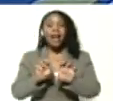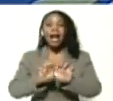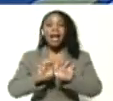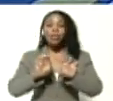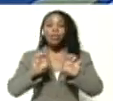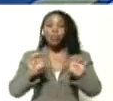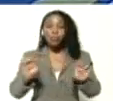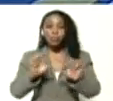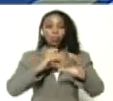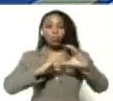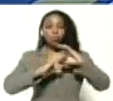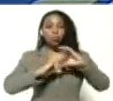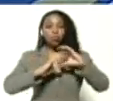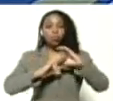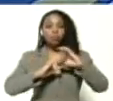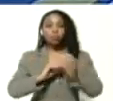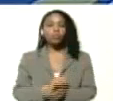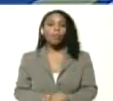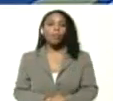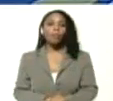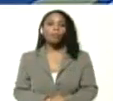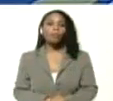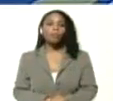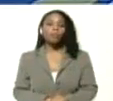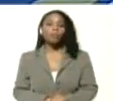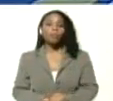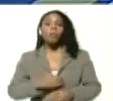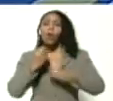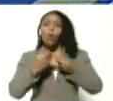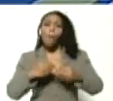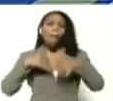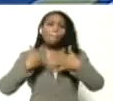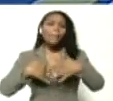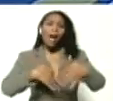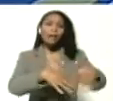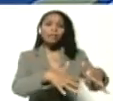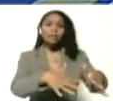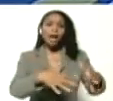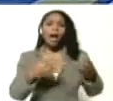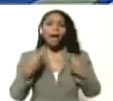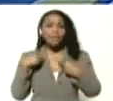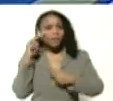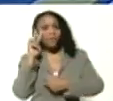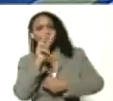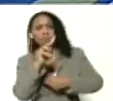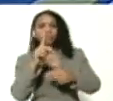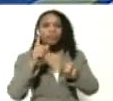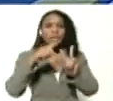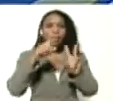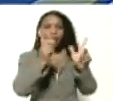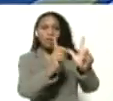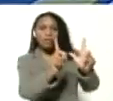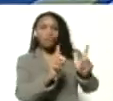Alfred Nazaret. ¿Cómo marcha Vive TV, Alfred Nazaret? ¿Ah?